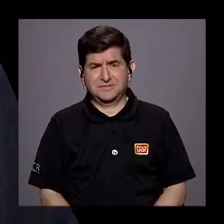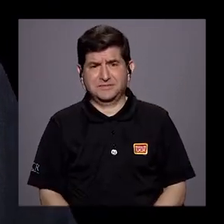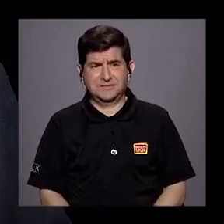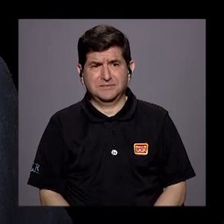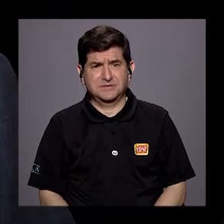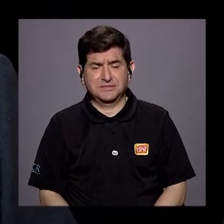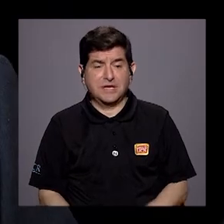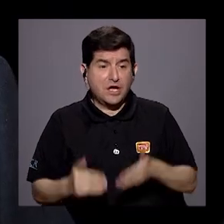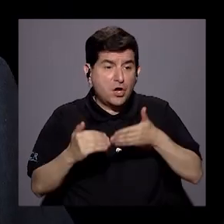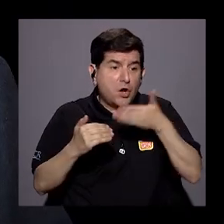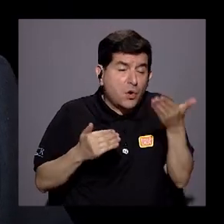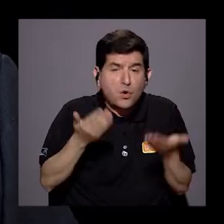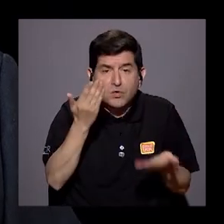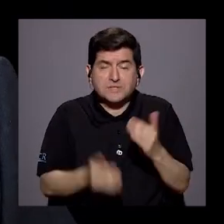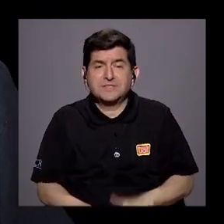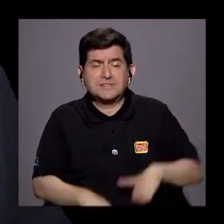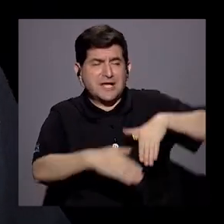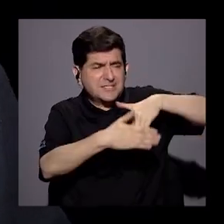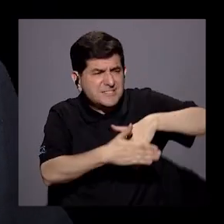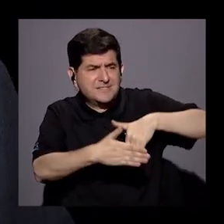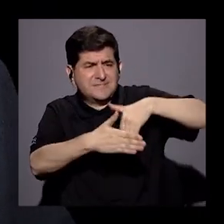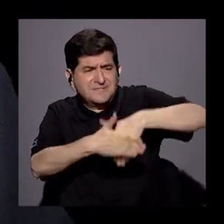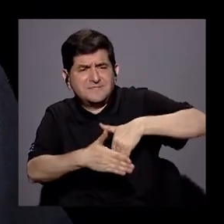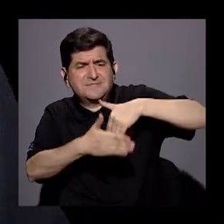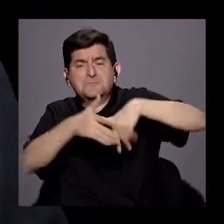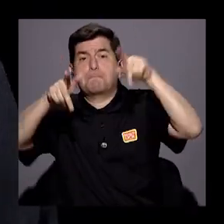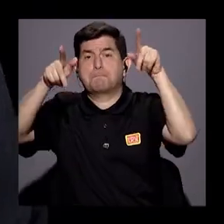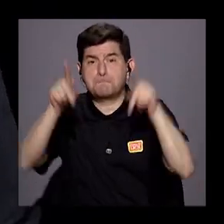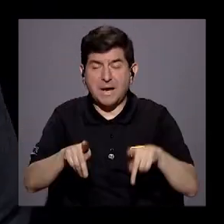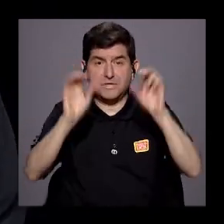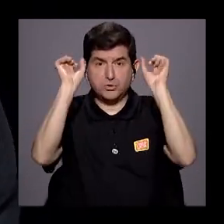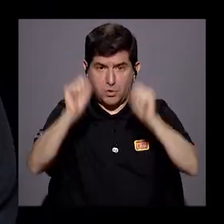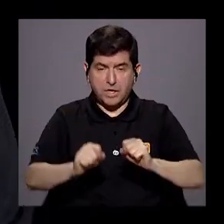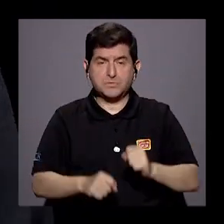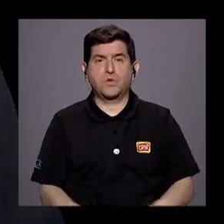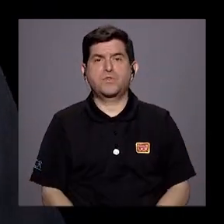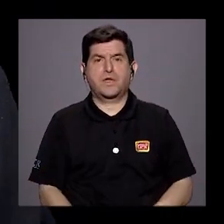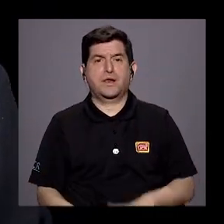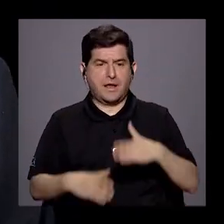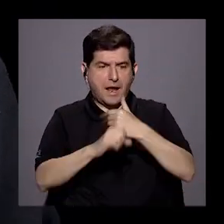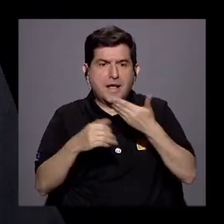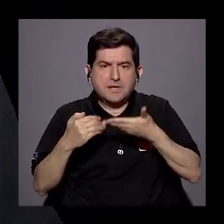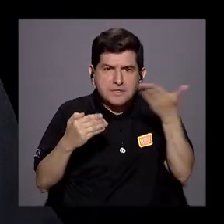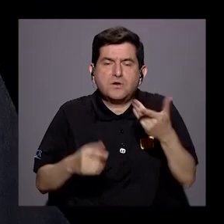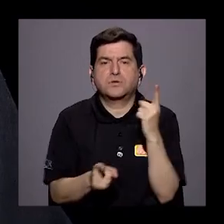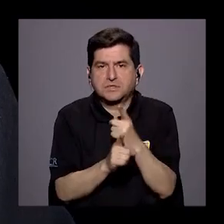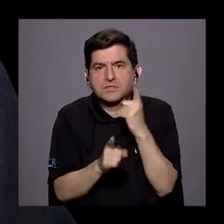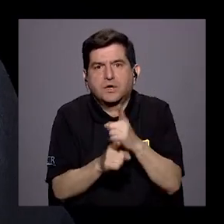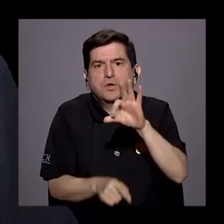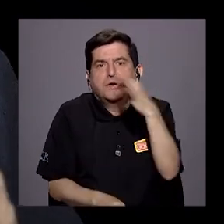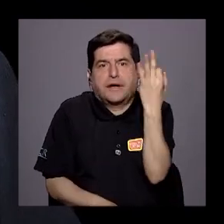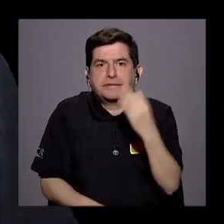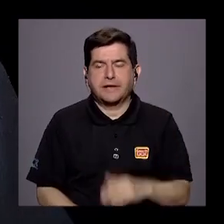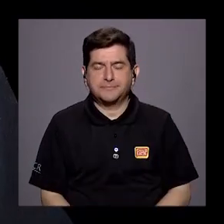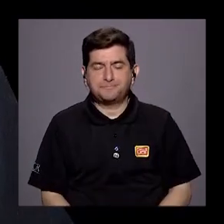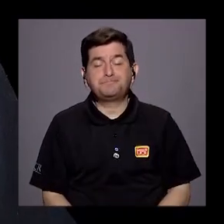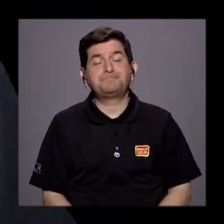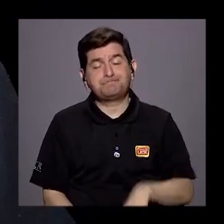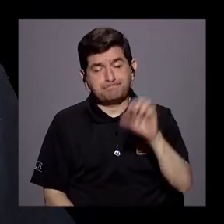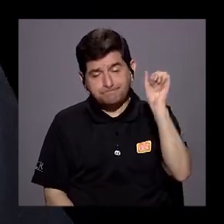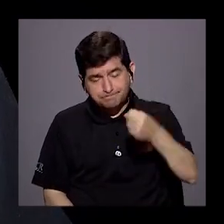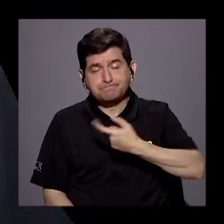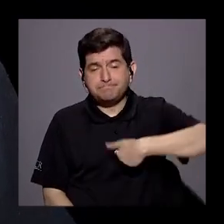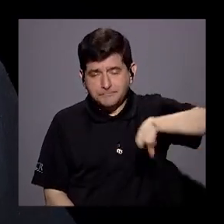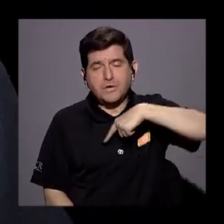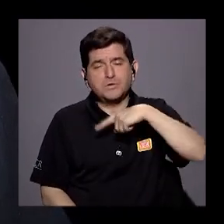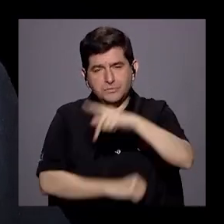de cosas que fueron impidiendo que la gente pudiera hacer las cosas como tiene que hacerlas. Y efectivamente nos hemos